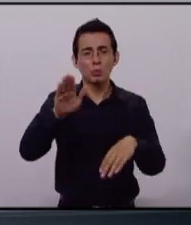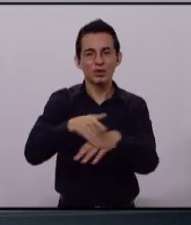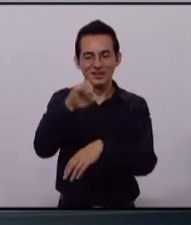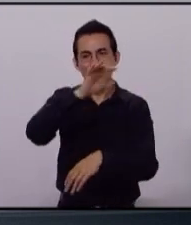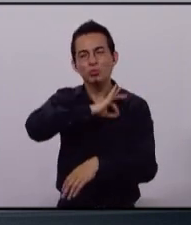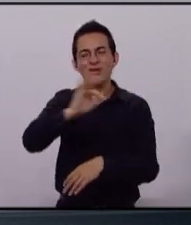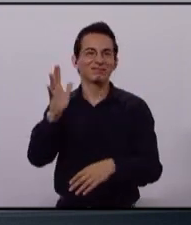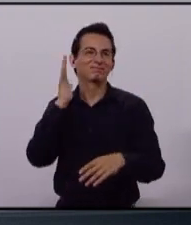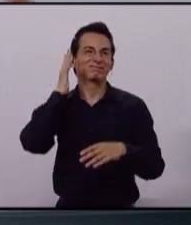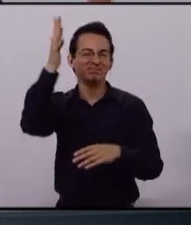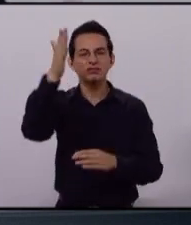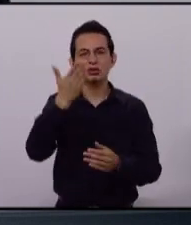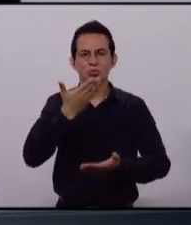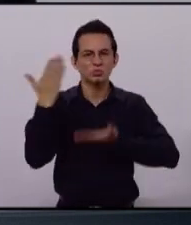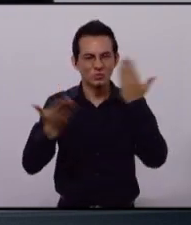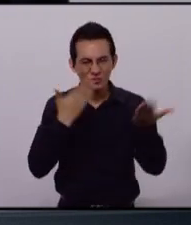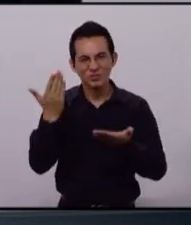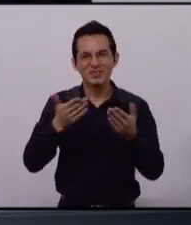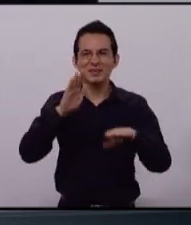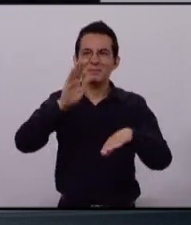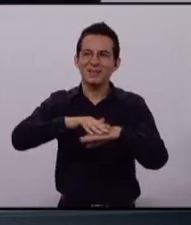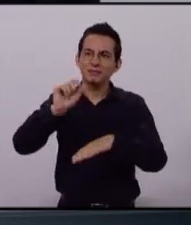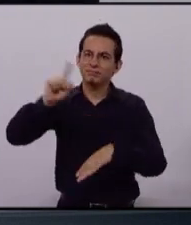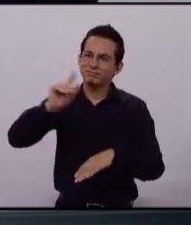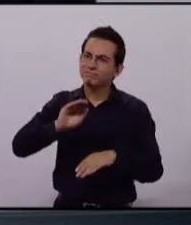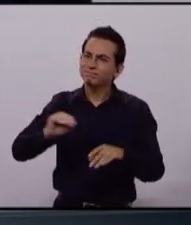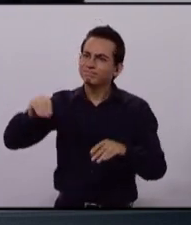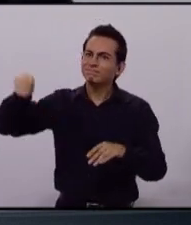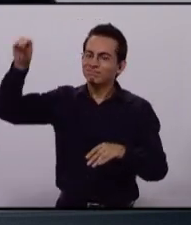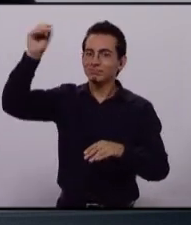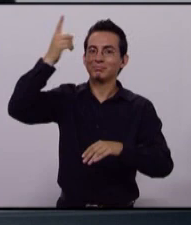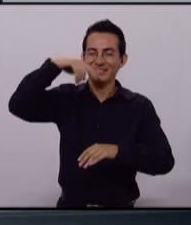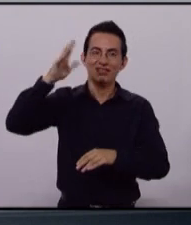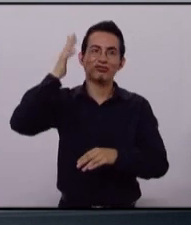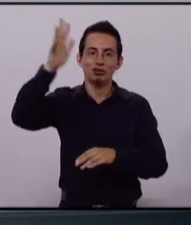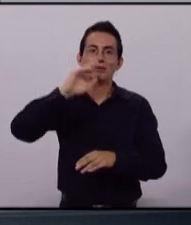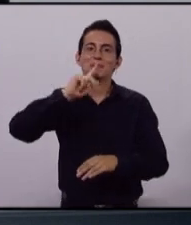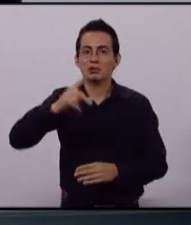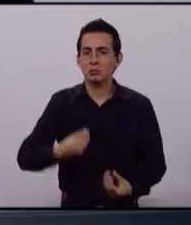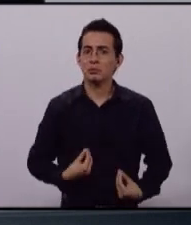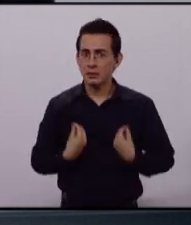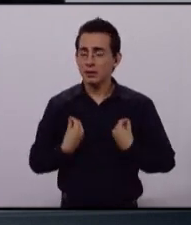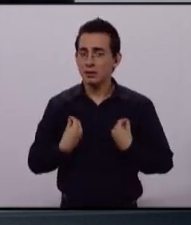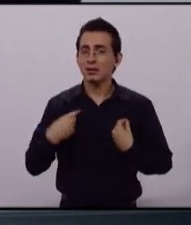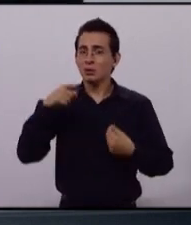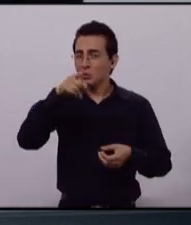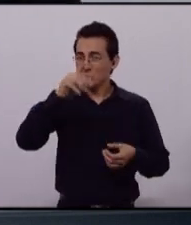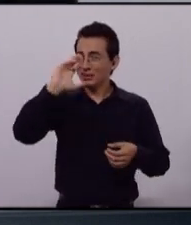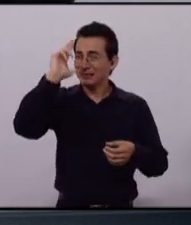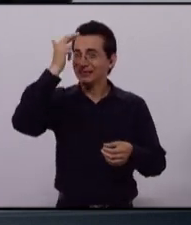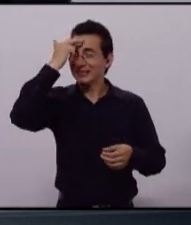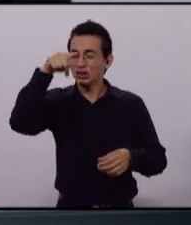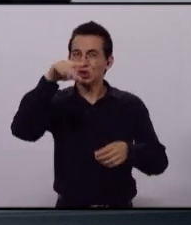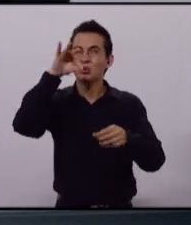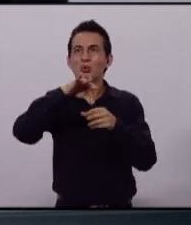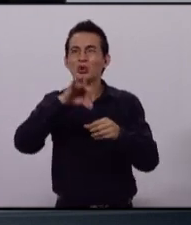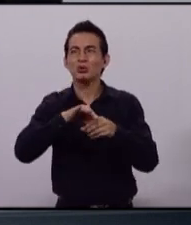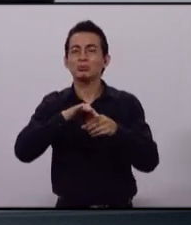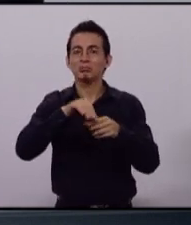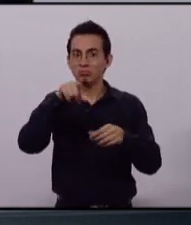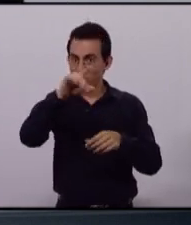estudiar una licenciatura pero también te van a enseñar a tomar buenas decisiones. Recuerda que tu voto hace la diferencia,